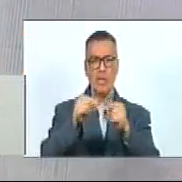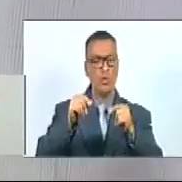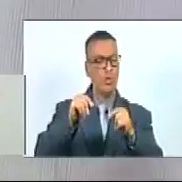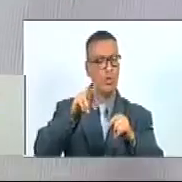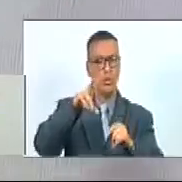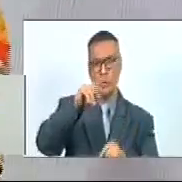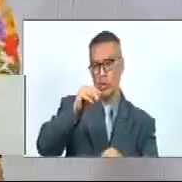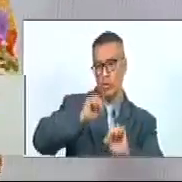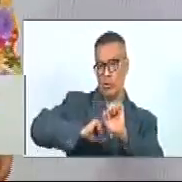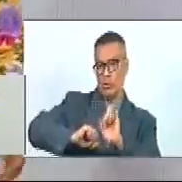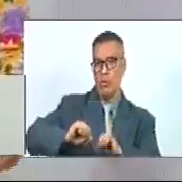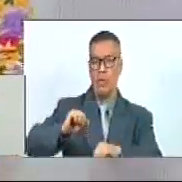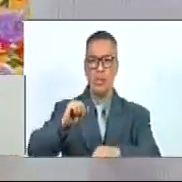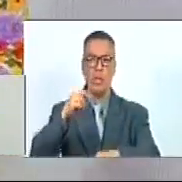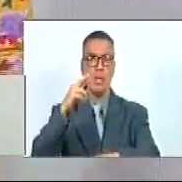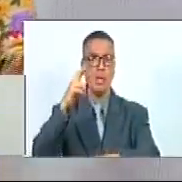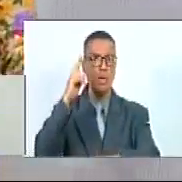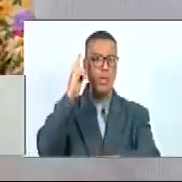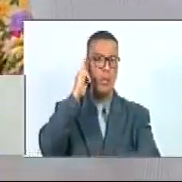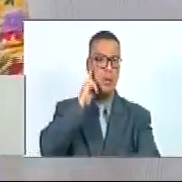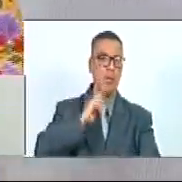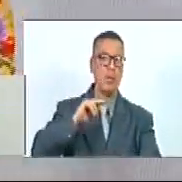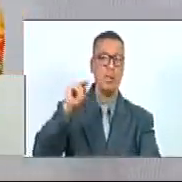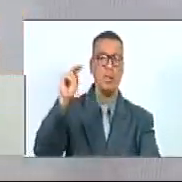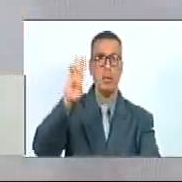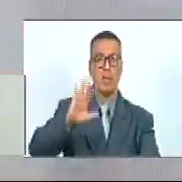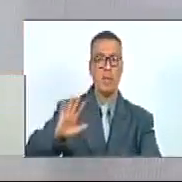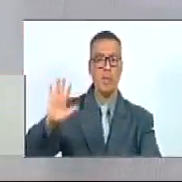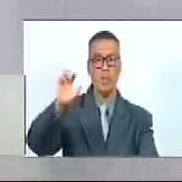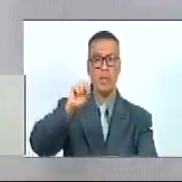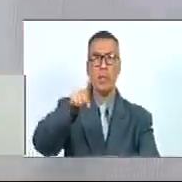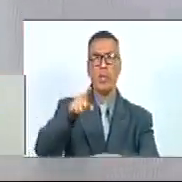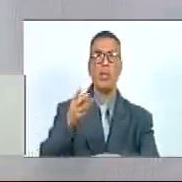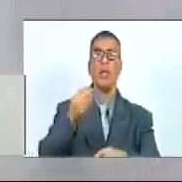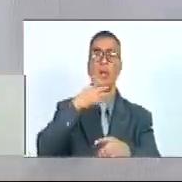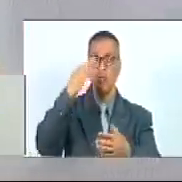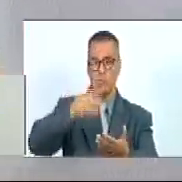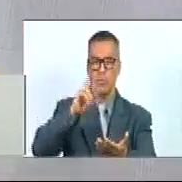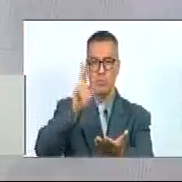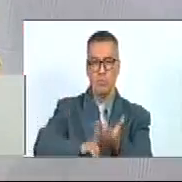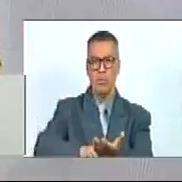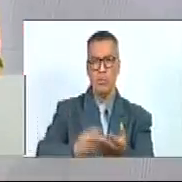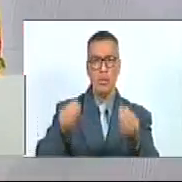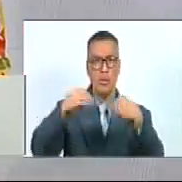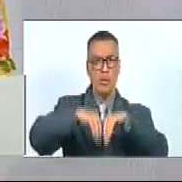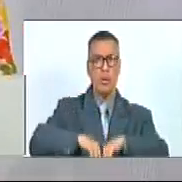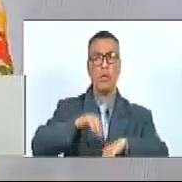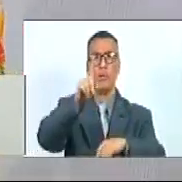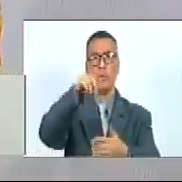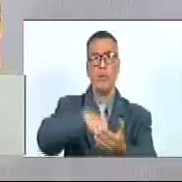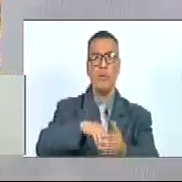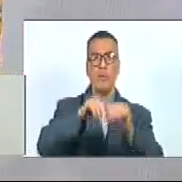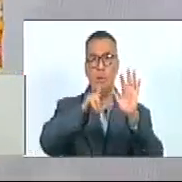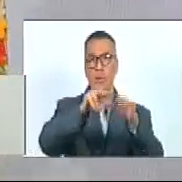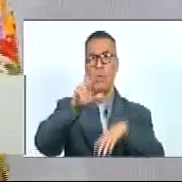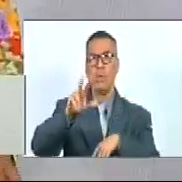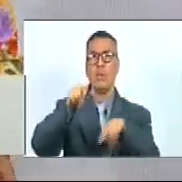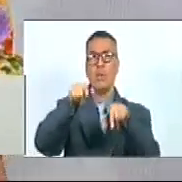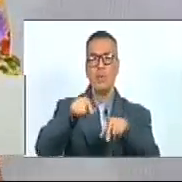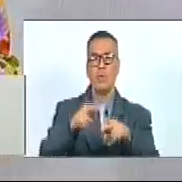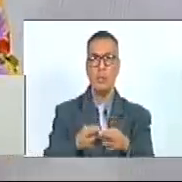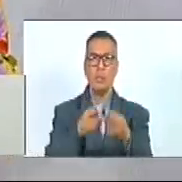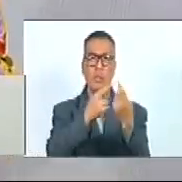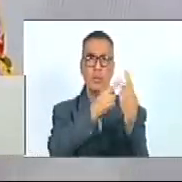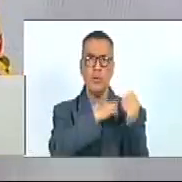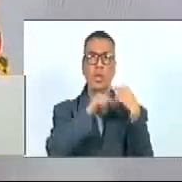la República Bolivariana de Venezuela ratificó este convenio en el año 1983 y asumió